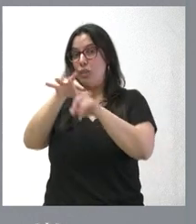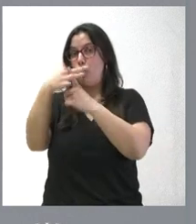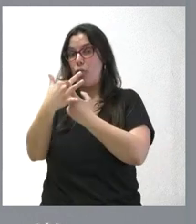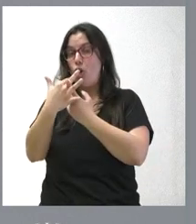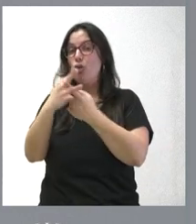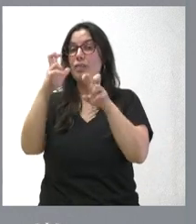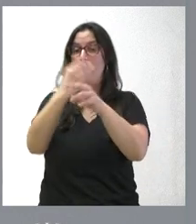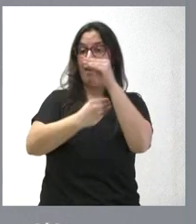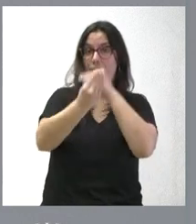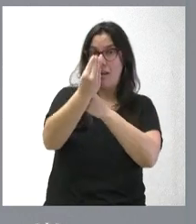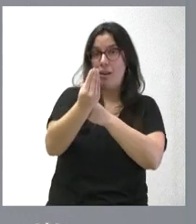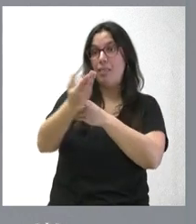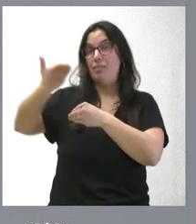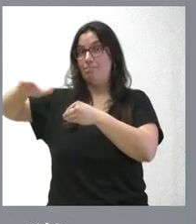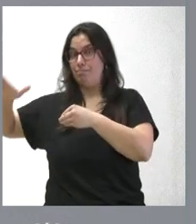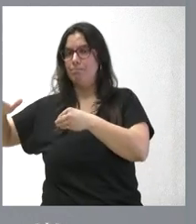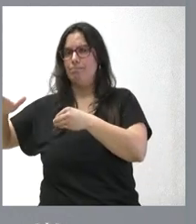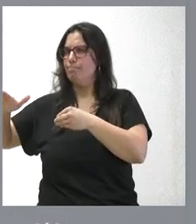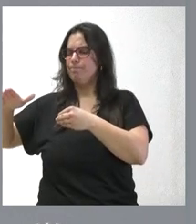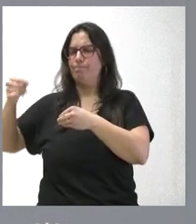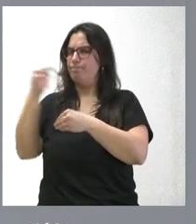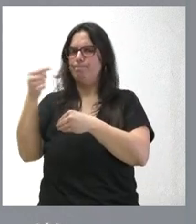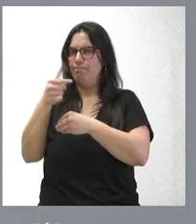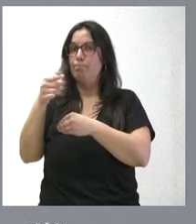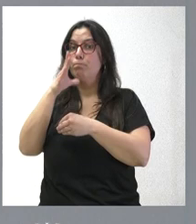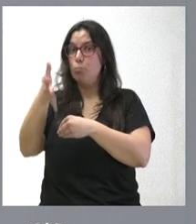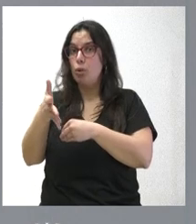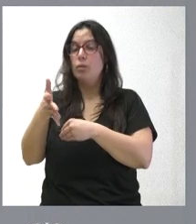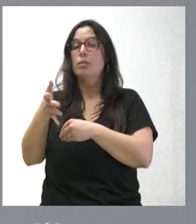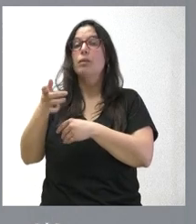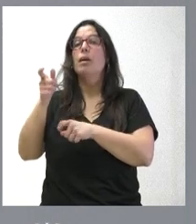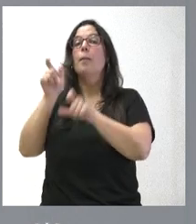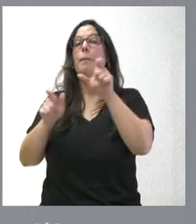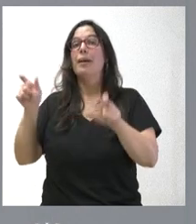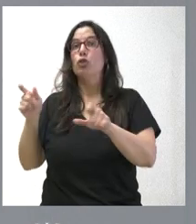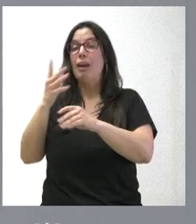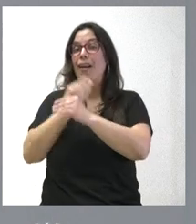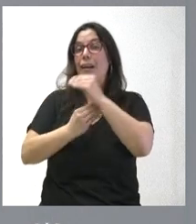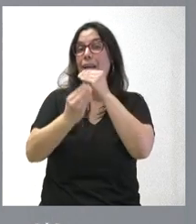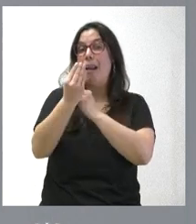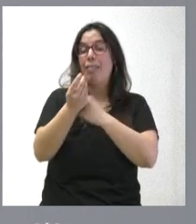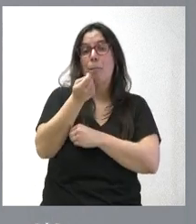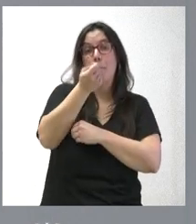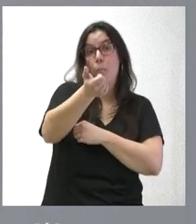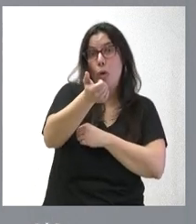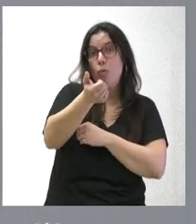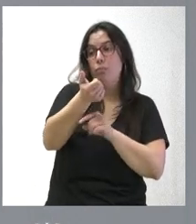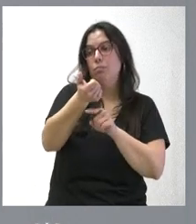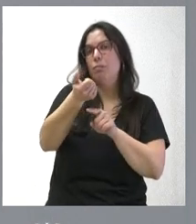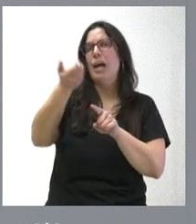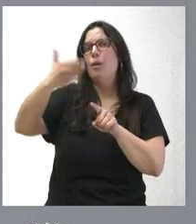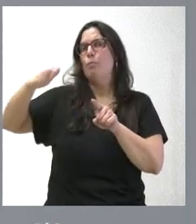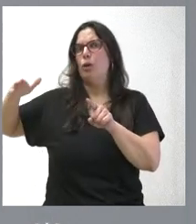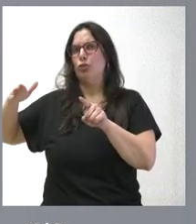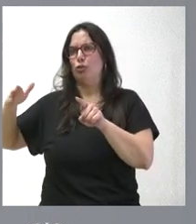términos vegetativos, que es que en nuestra comunidad autónoma nacen muchos menos niños que